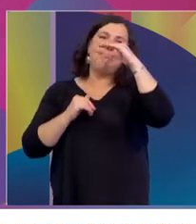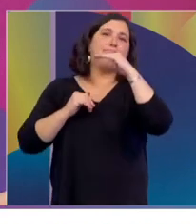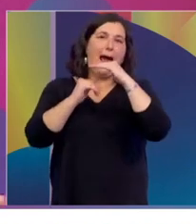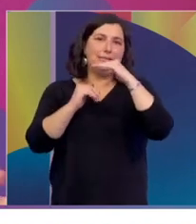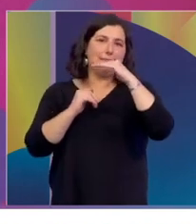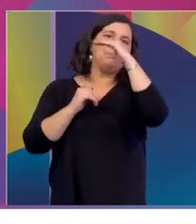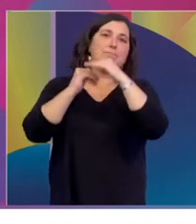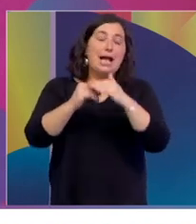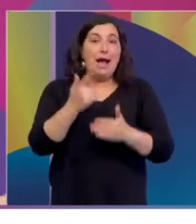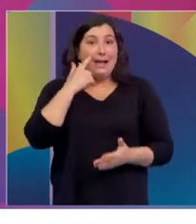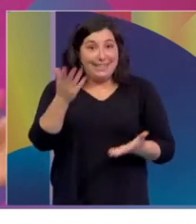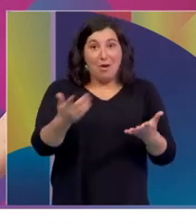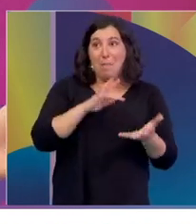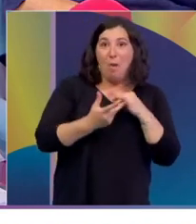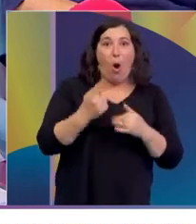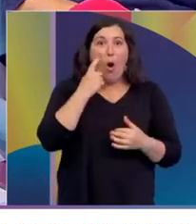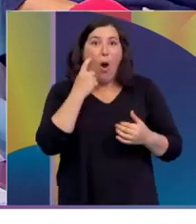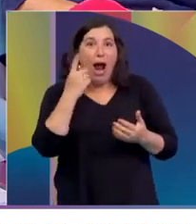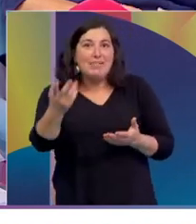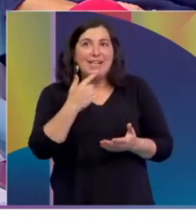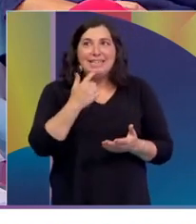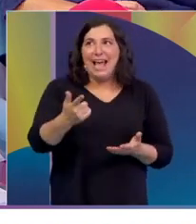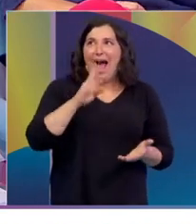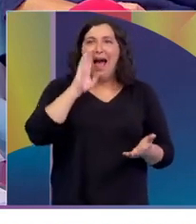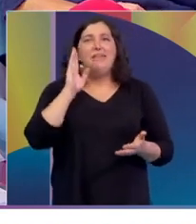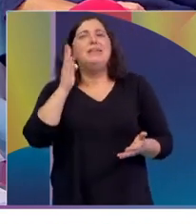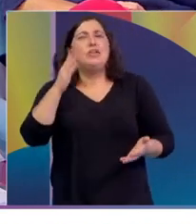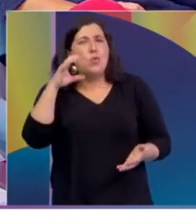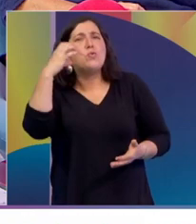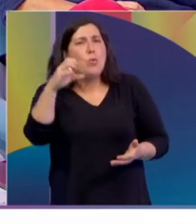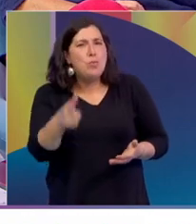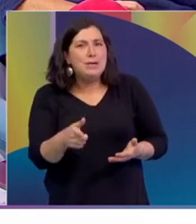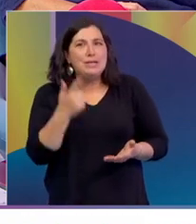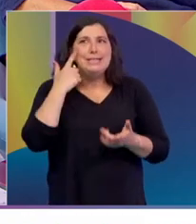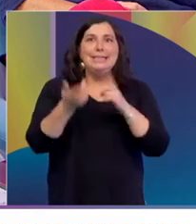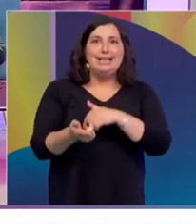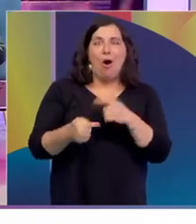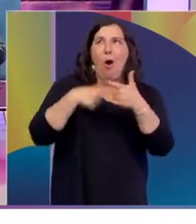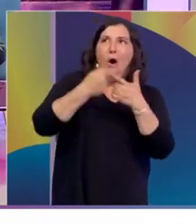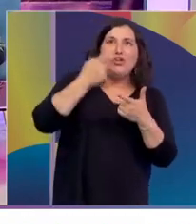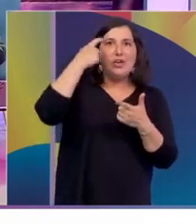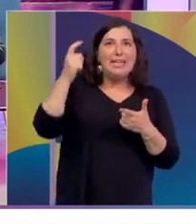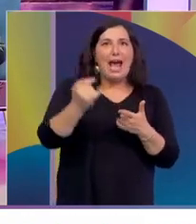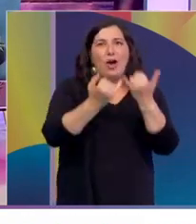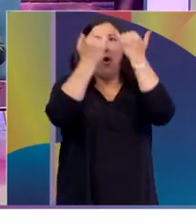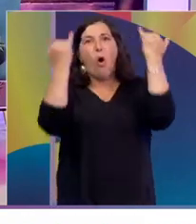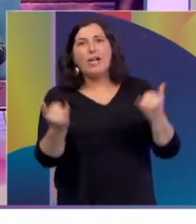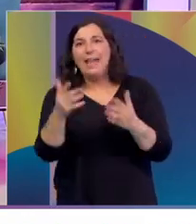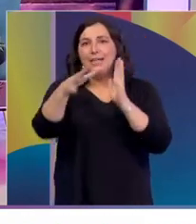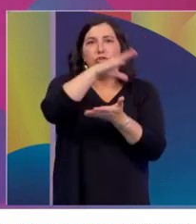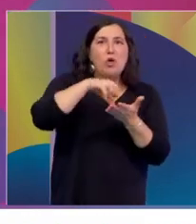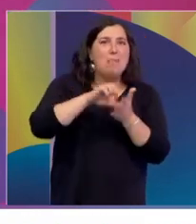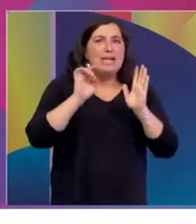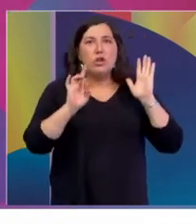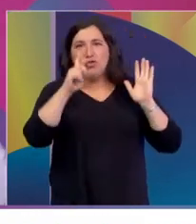¿y si terminamos poniendo un club? ¿no? O a Andrés diciendo y si ponemos jornadas en todo el país, no solo en Montevideo, las hacemos más frecuentemente,